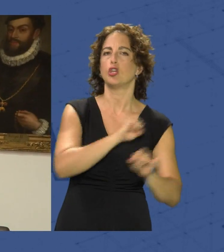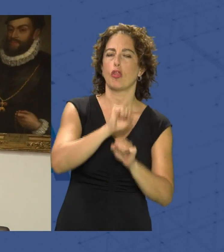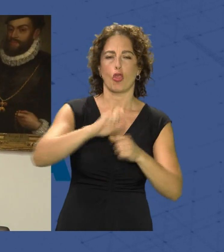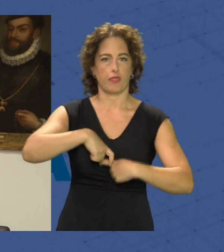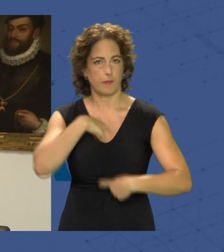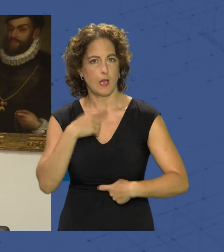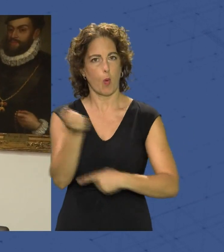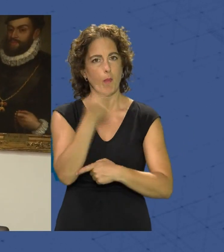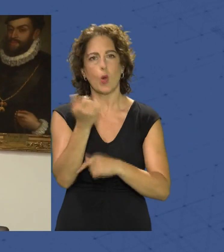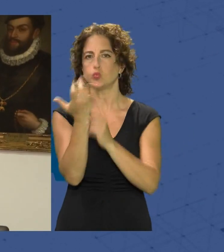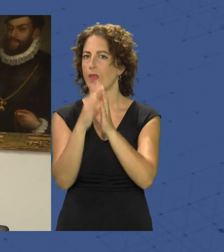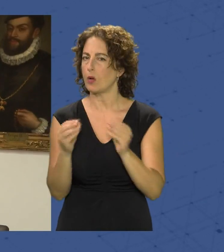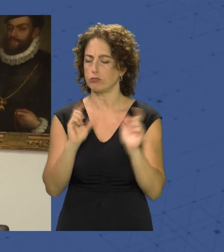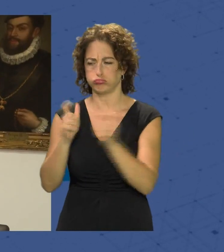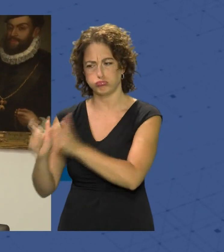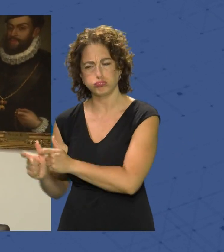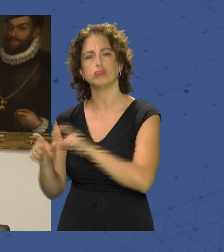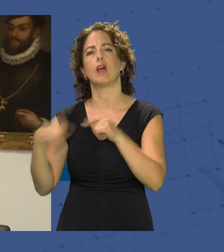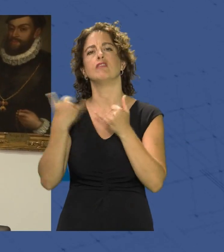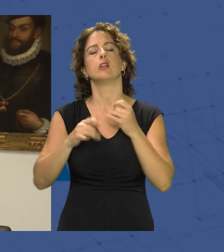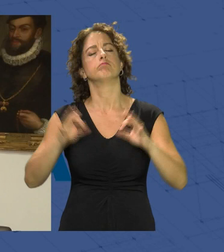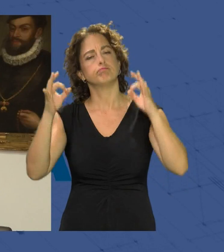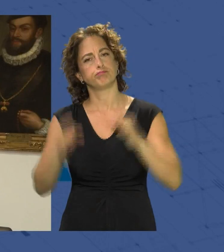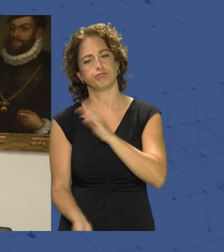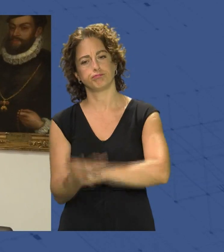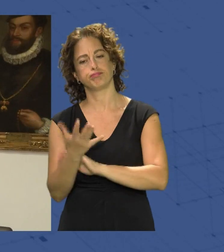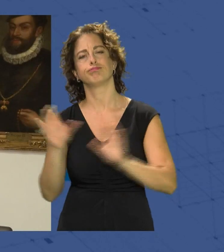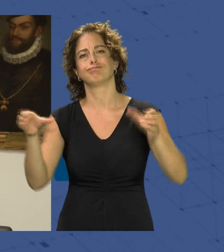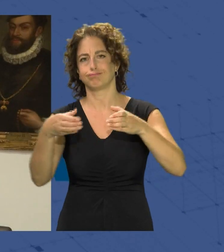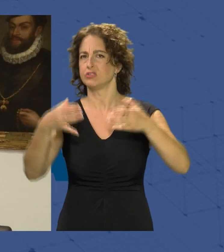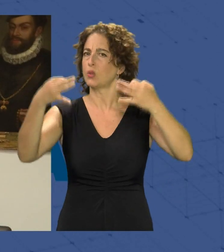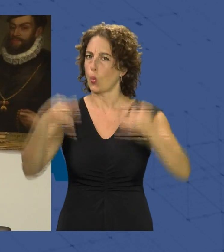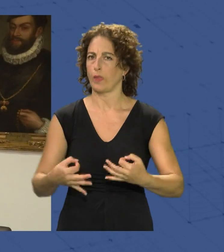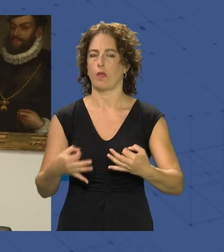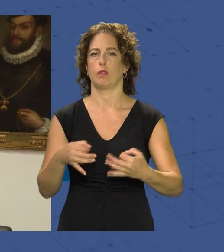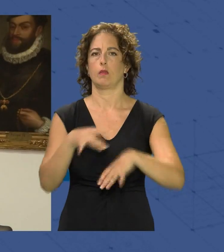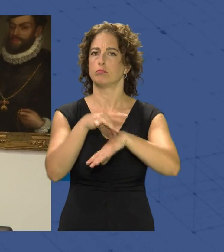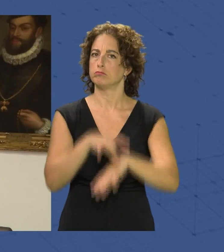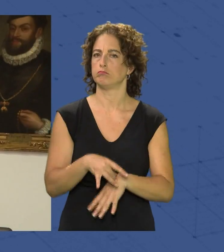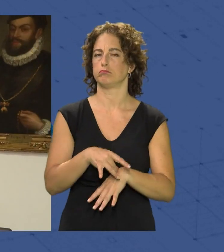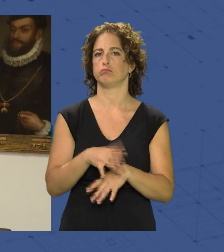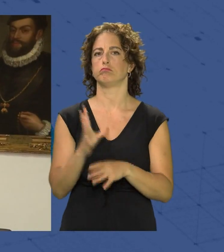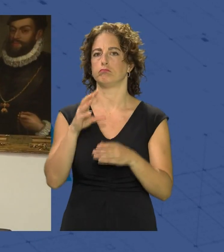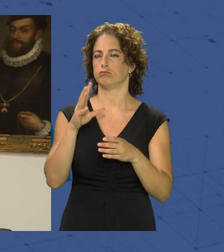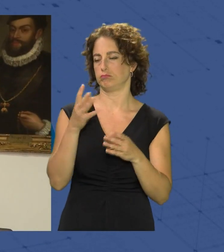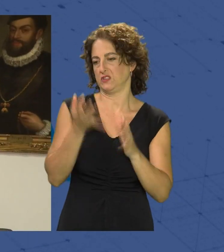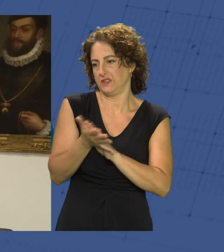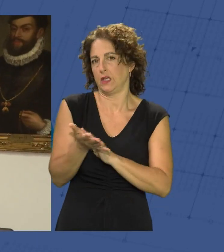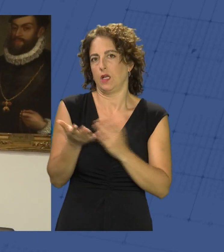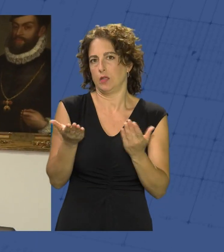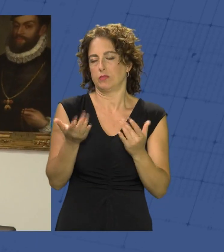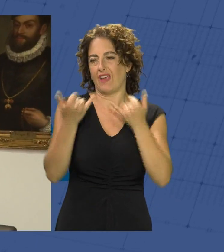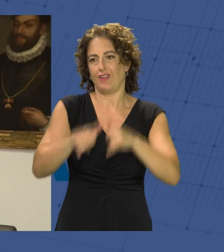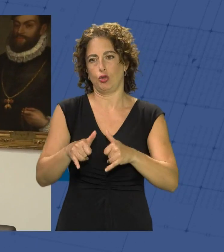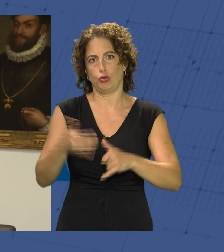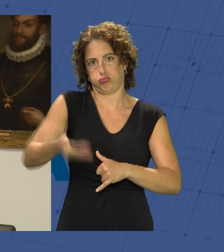Junta de Andalucía y bueno al final se ha configurado un dispositivo seguro que creemos que va a dar cabida a un evento tan